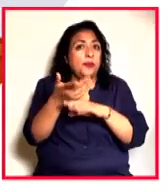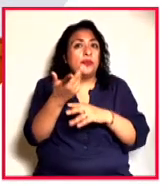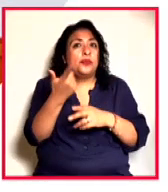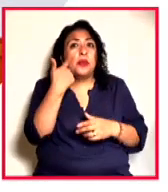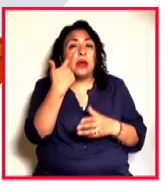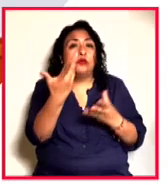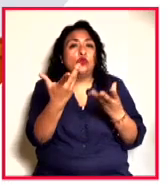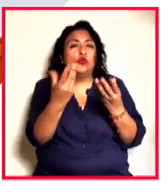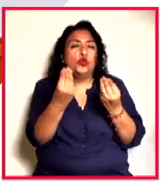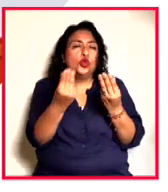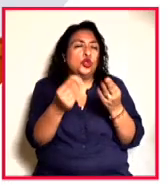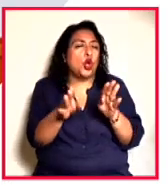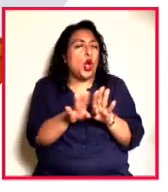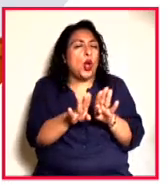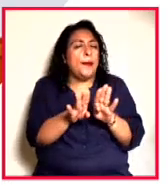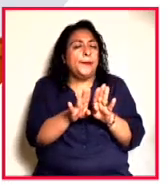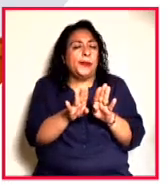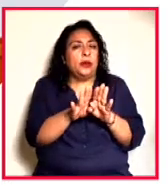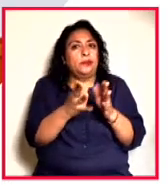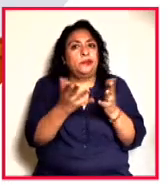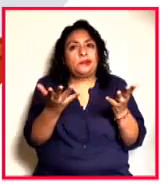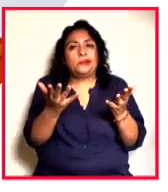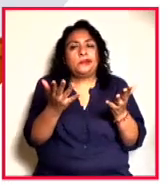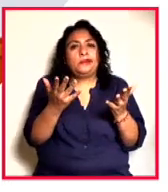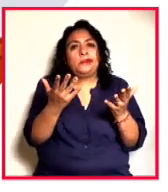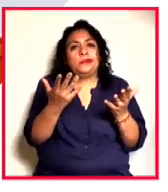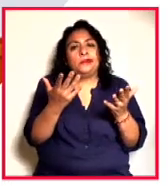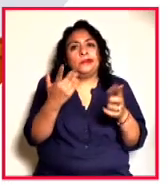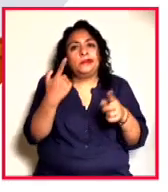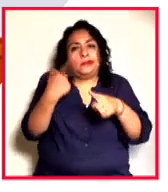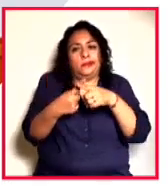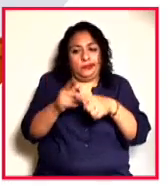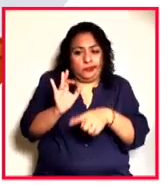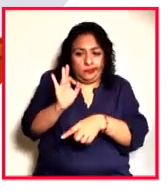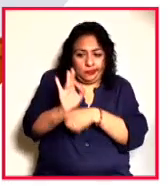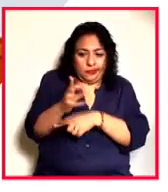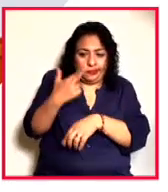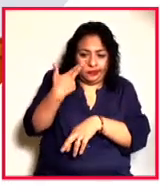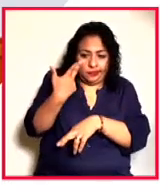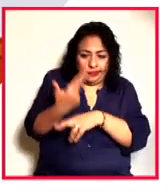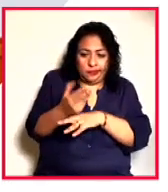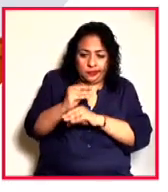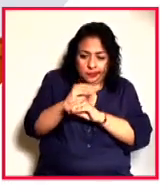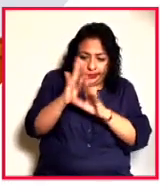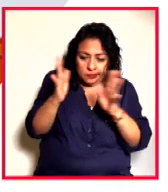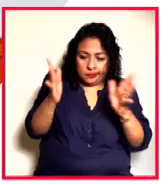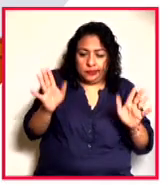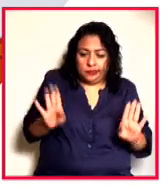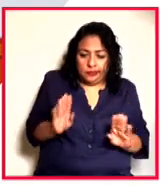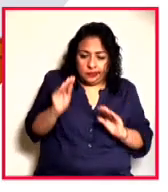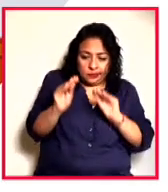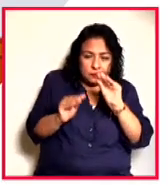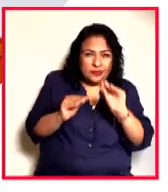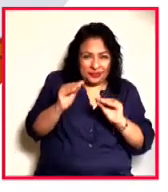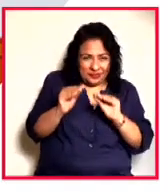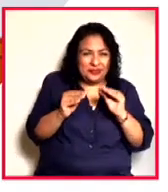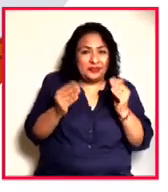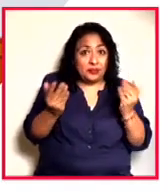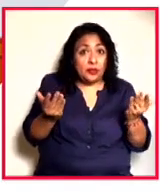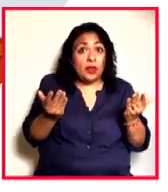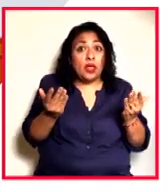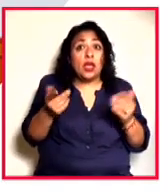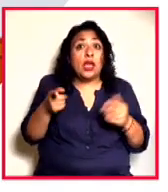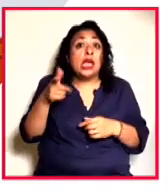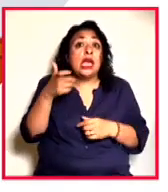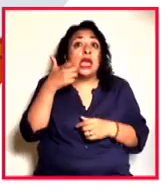de tomar partido por la claridad estilística, ¿no? Él optaba